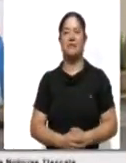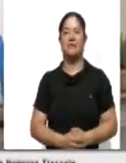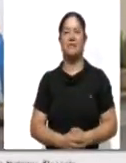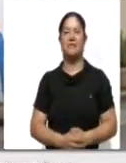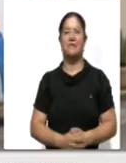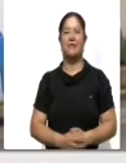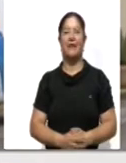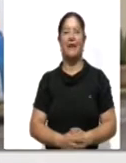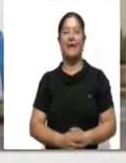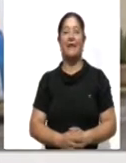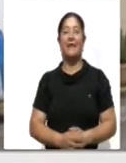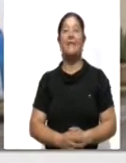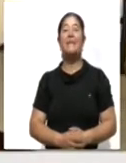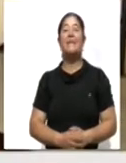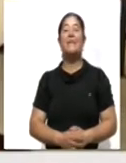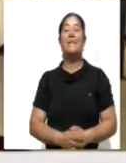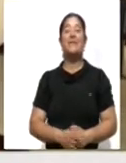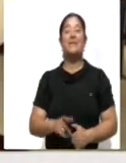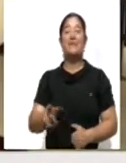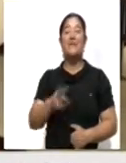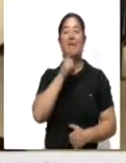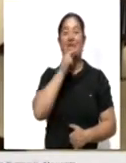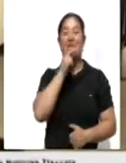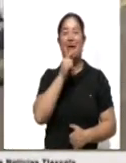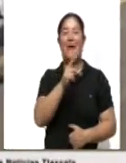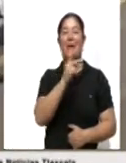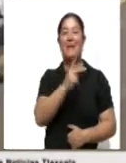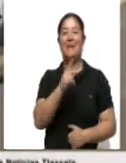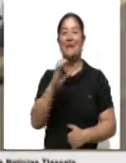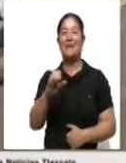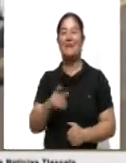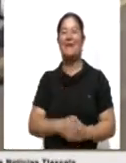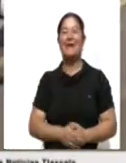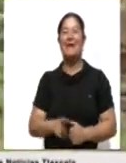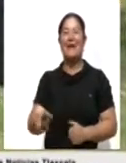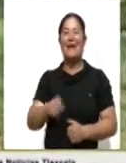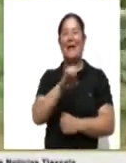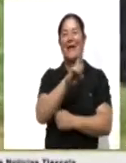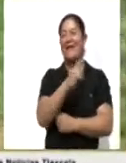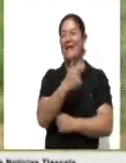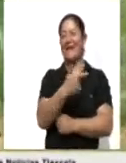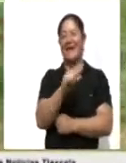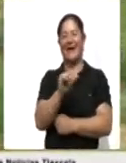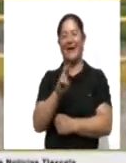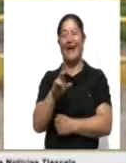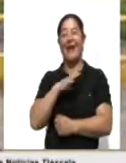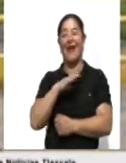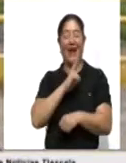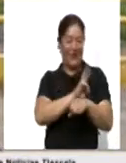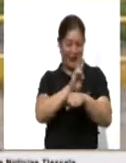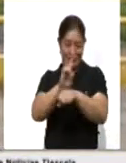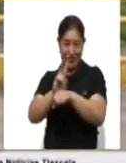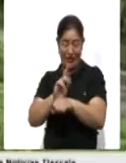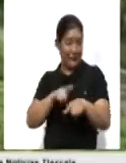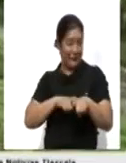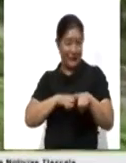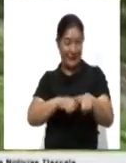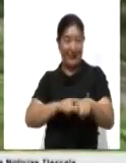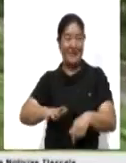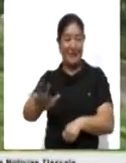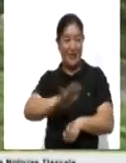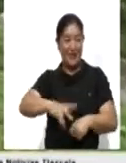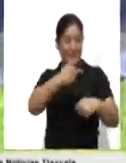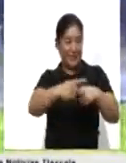La Dirección de Protección Civil del municipio de Apisaco, a cargo de Edgar Yerena Arroyo, lleva a cabo un monitoreo constante de las zonas de